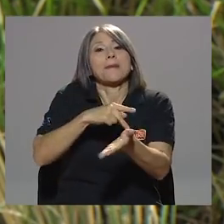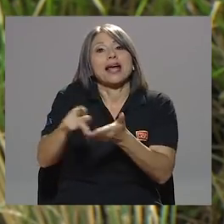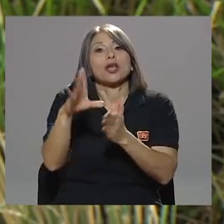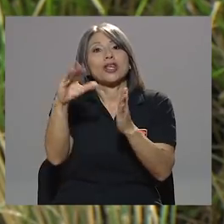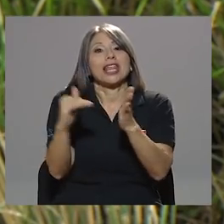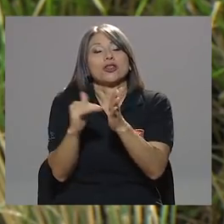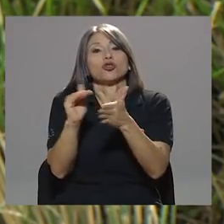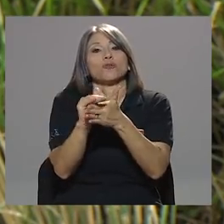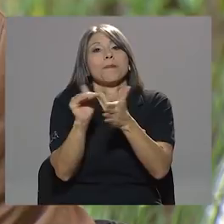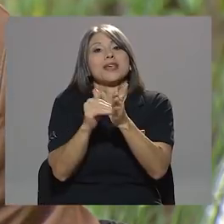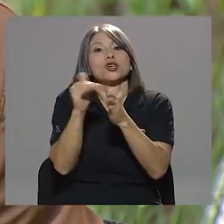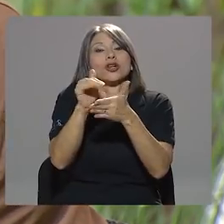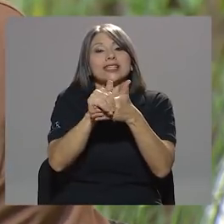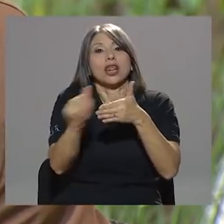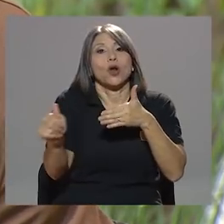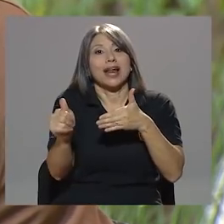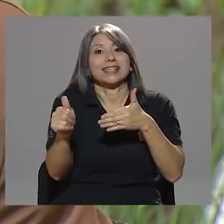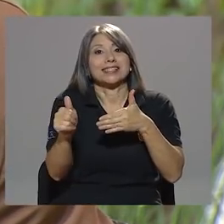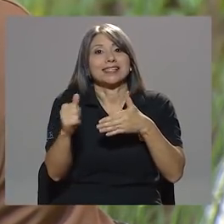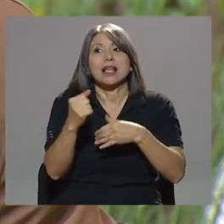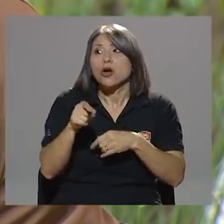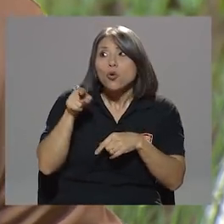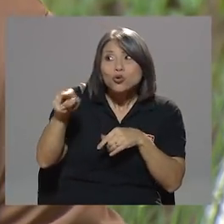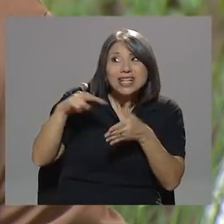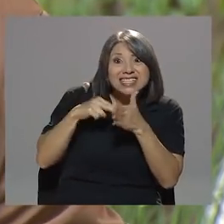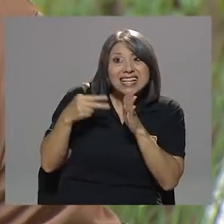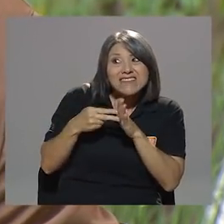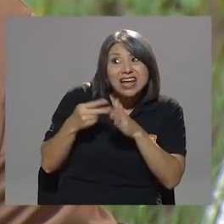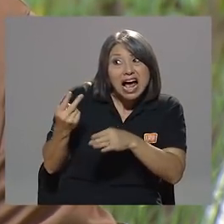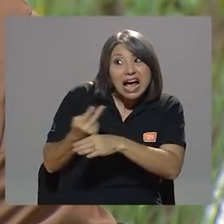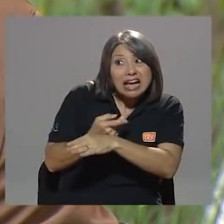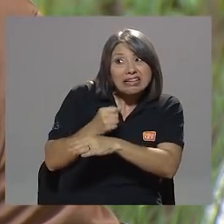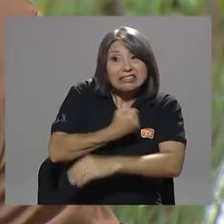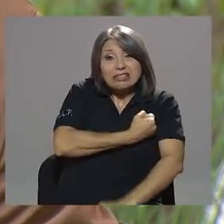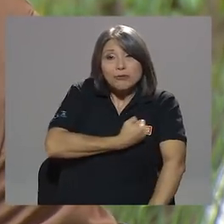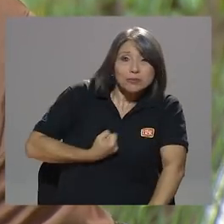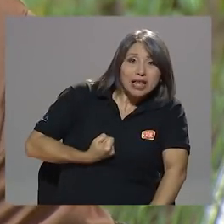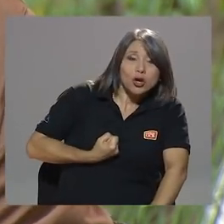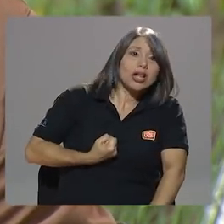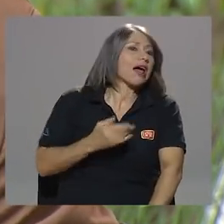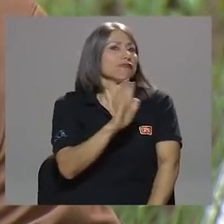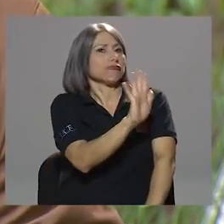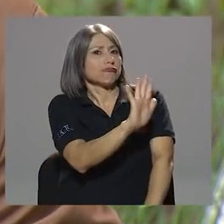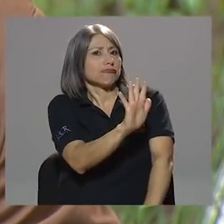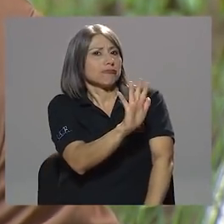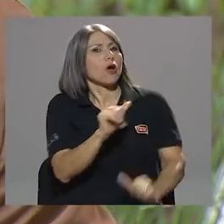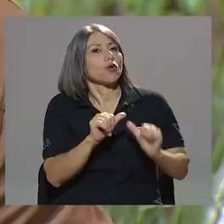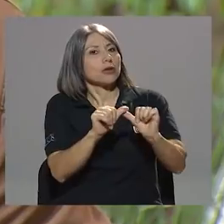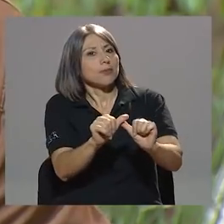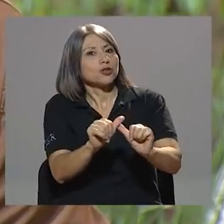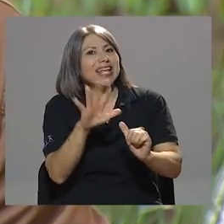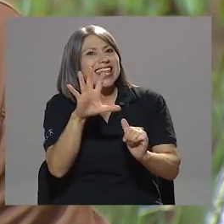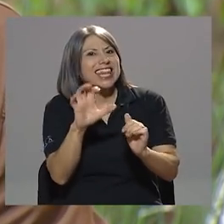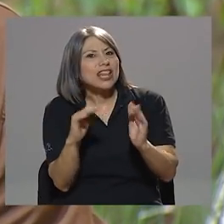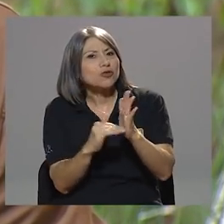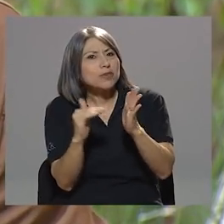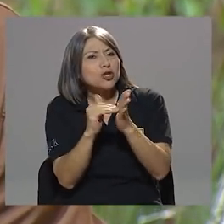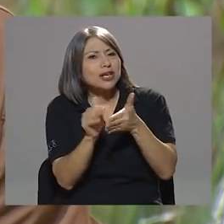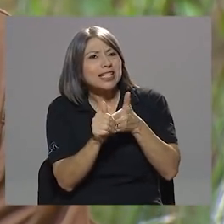está el chivo expiatorio, Juan Carlos? No es un tema del chivo expiatorio y terminemos la conversación de antes. Con 500 millones de dólares al año,